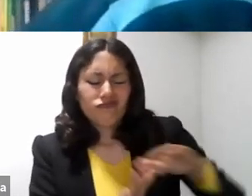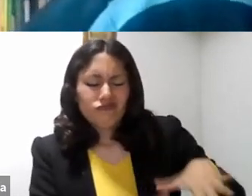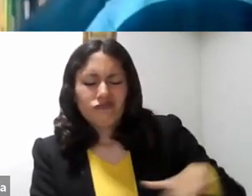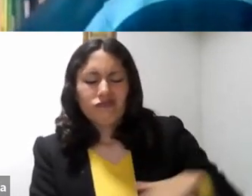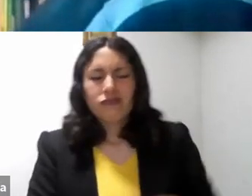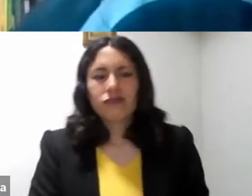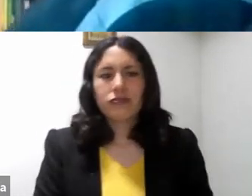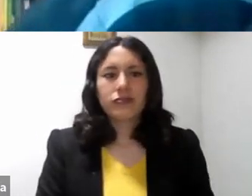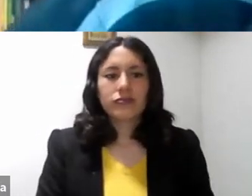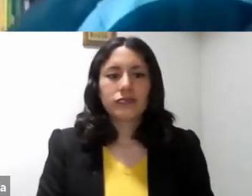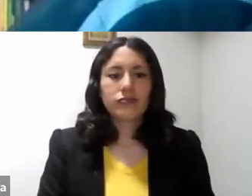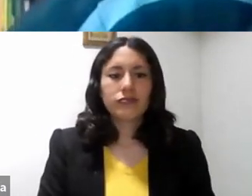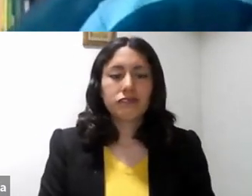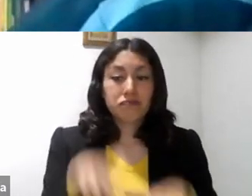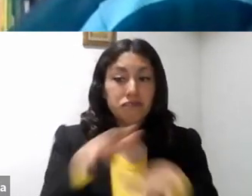Lleva un pie descalzo.